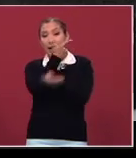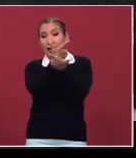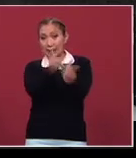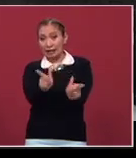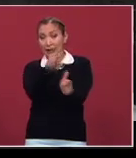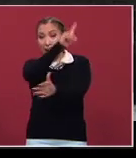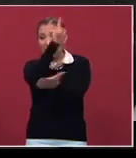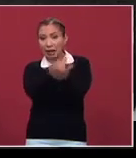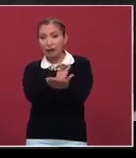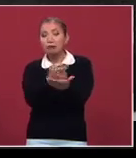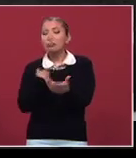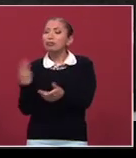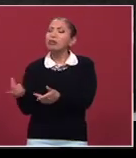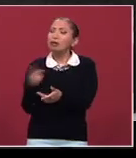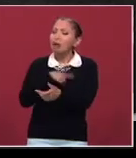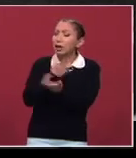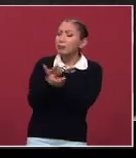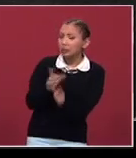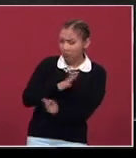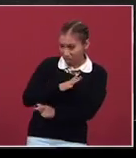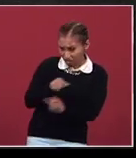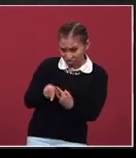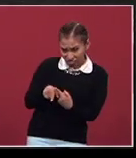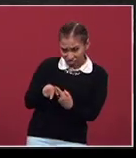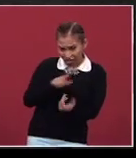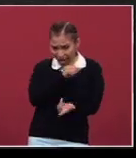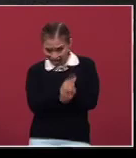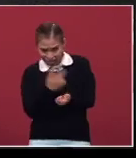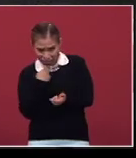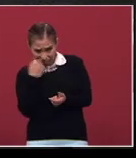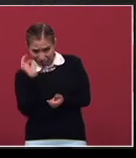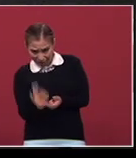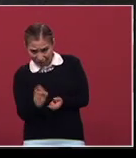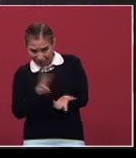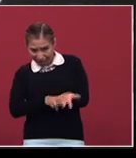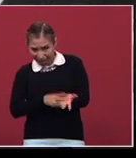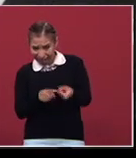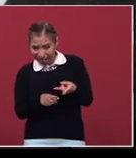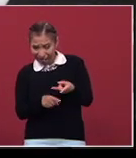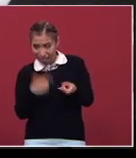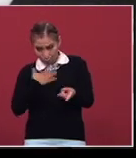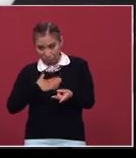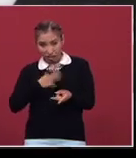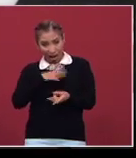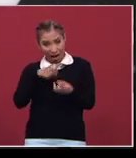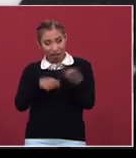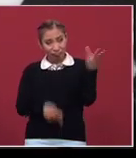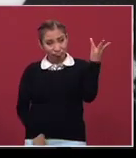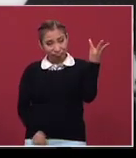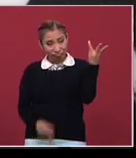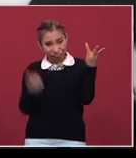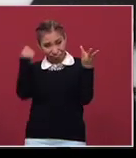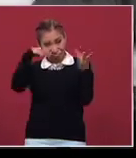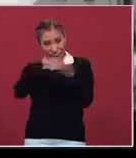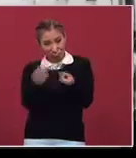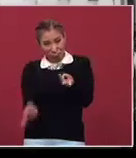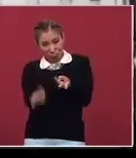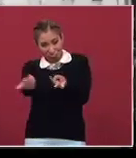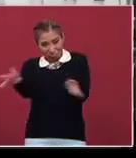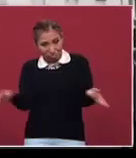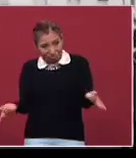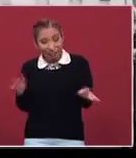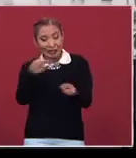preguntarnos hoy en día cómo ejercemos la libertad, si la ley se aplica, si es válida, ¿no? Y si hay justicia, ¿no? Entonces, que también son